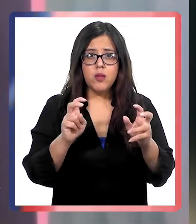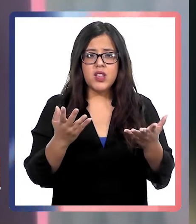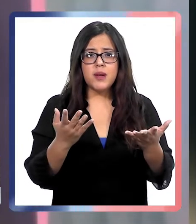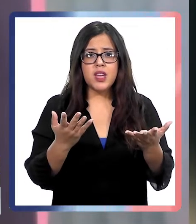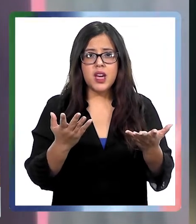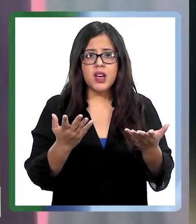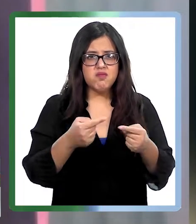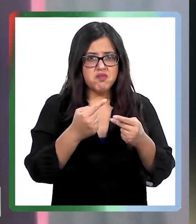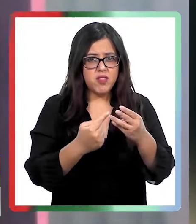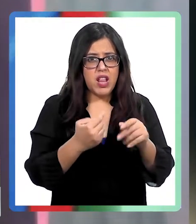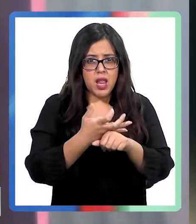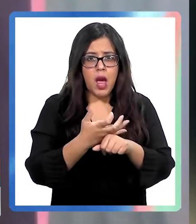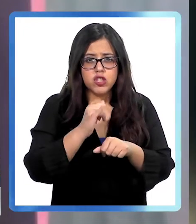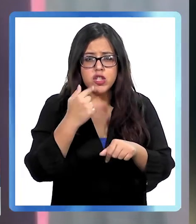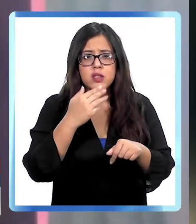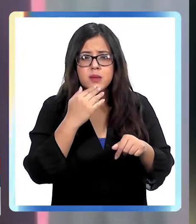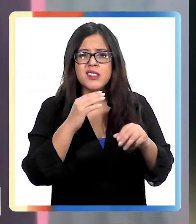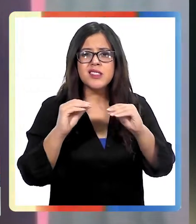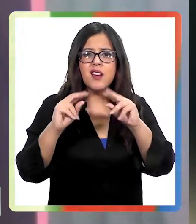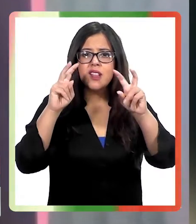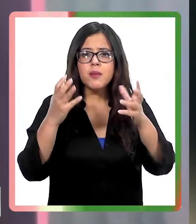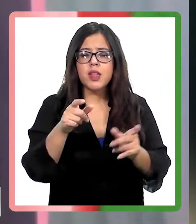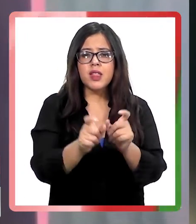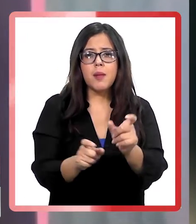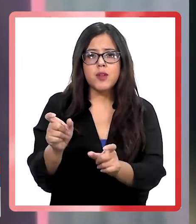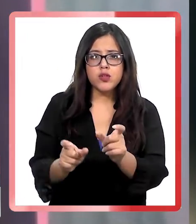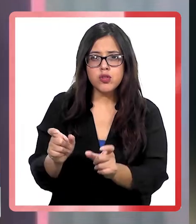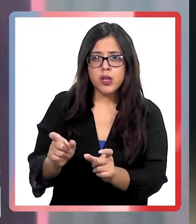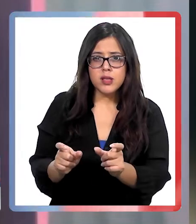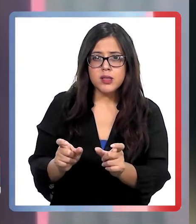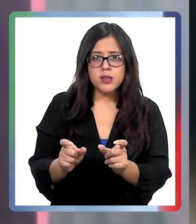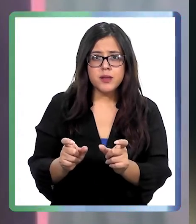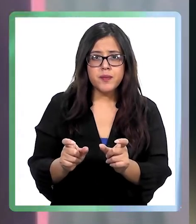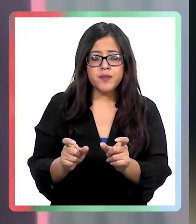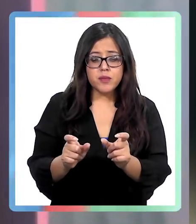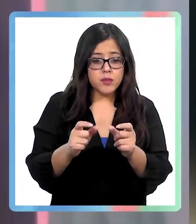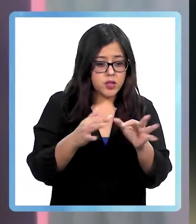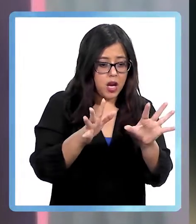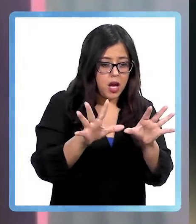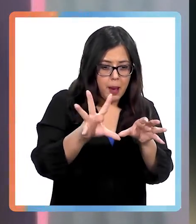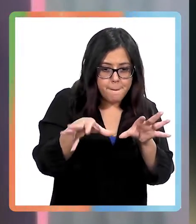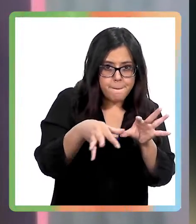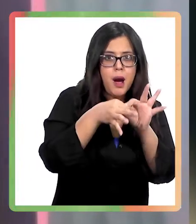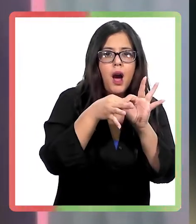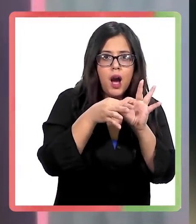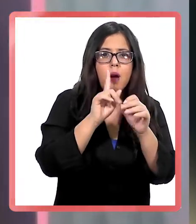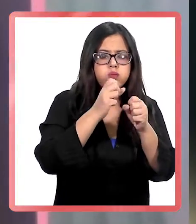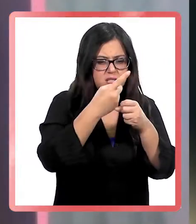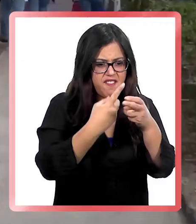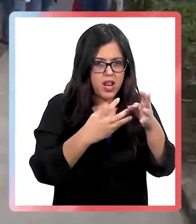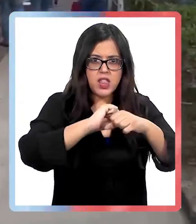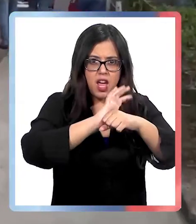humana. También ocurre eso. Y de hecho, se habla de poblaciones de virus dentro de un mismo paciente.